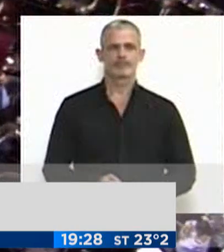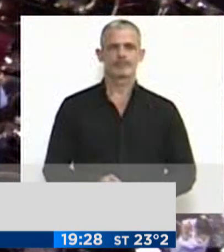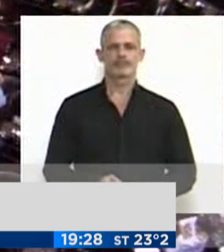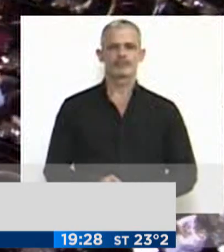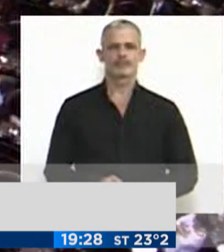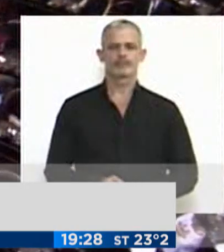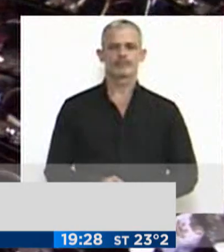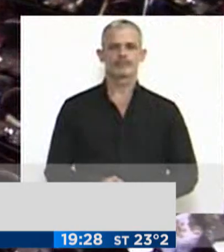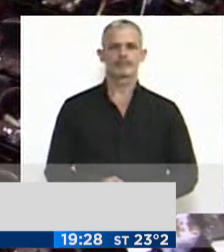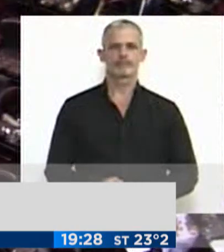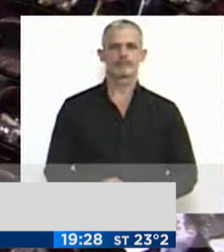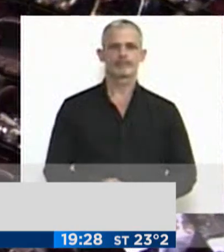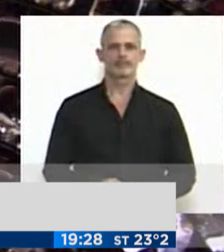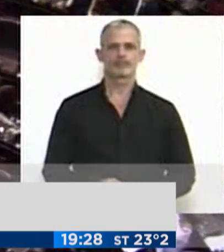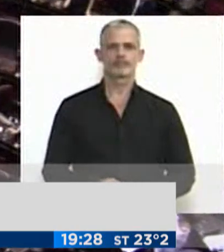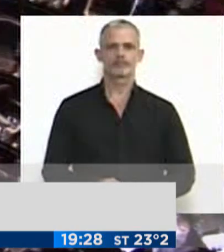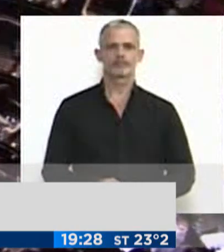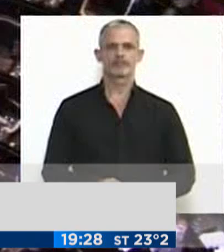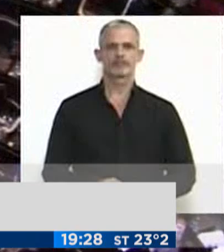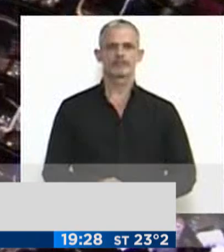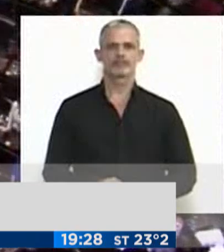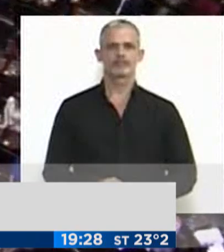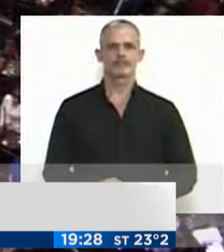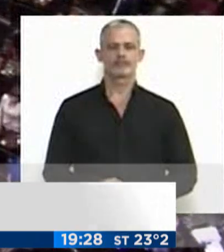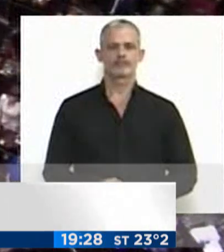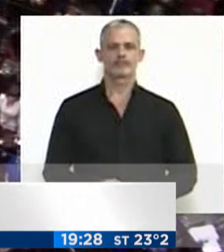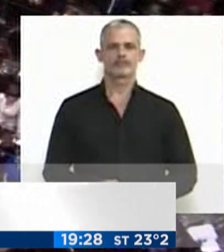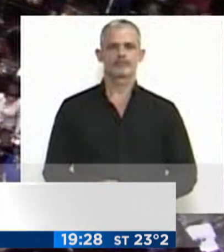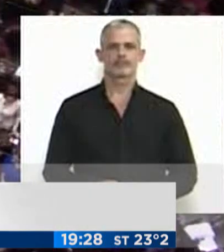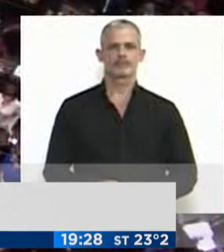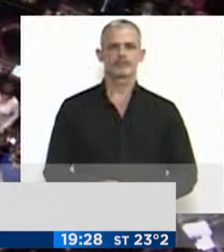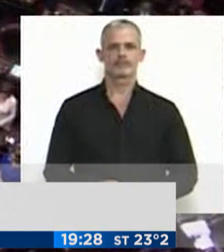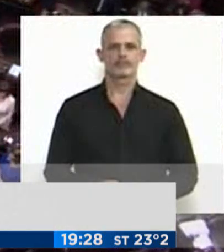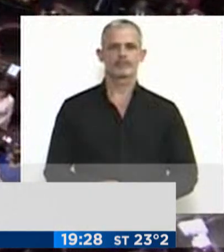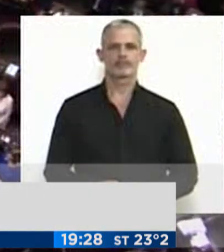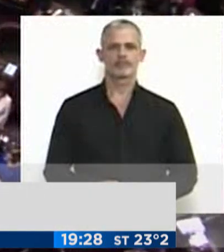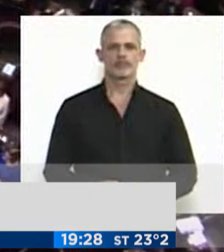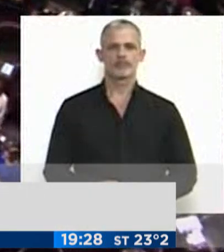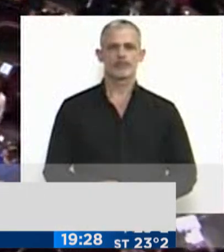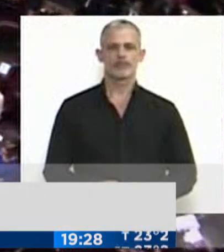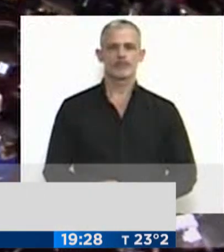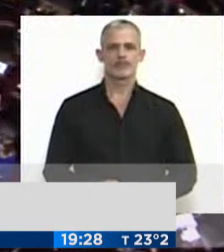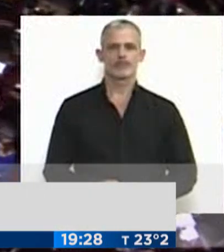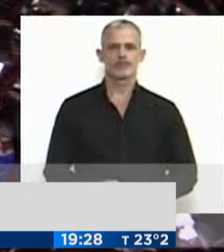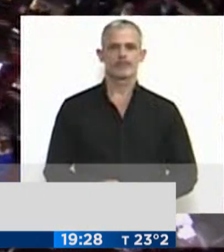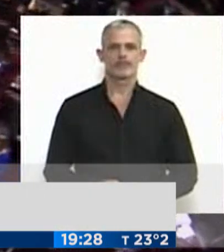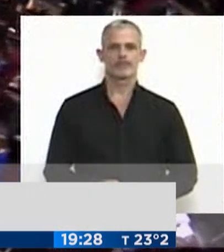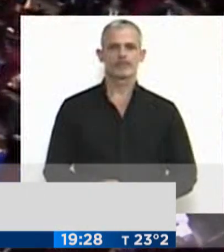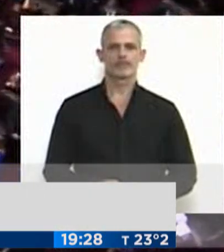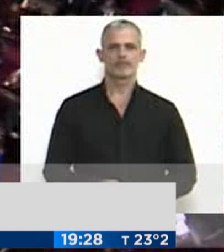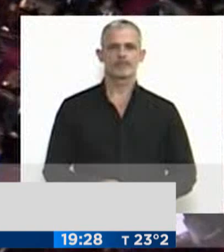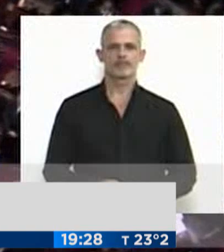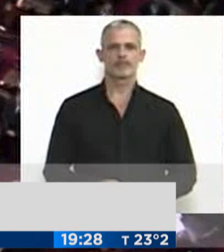las autoridades del mismo. Se votará presidente, vice primero y vice segundo